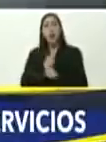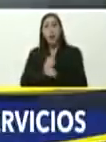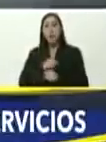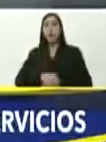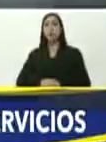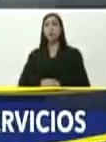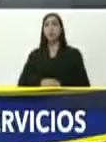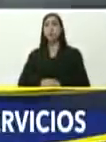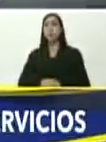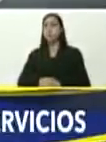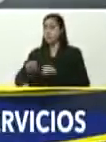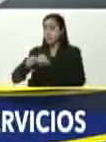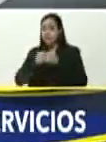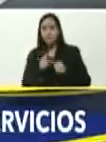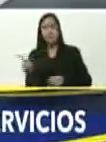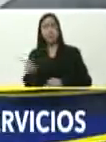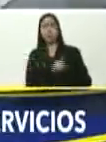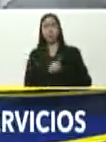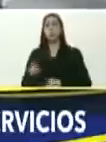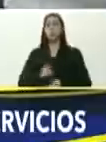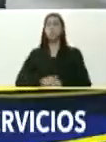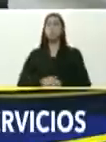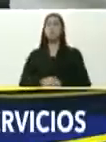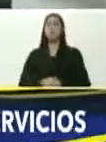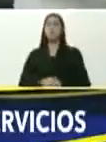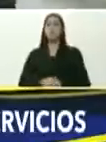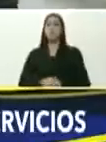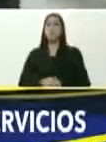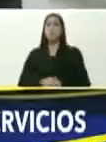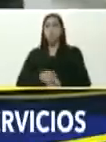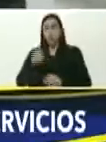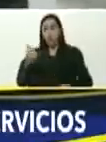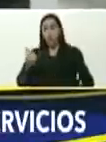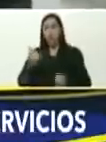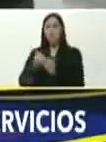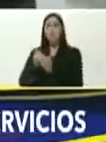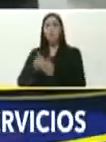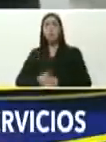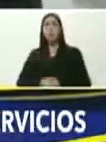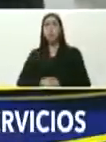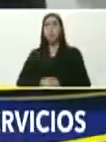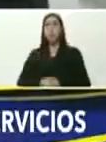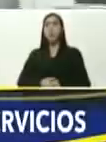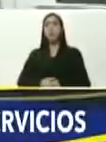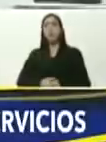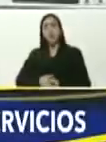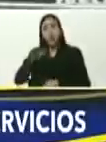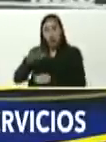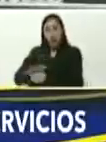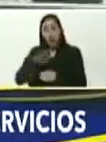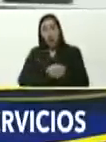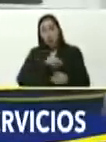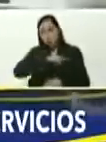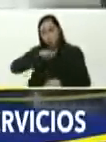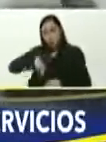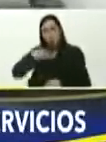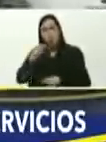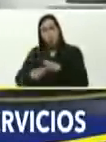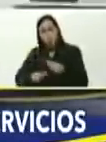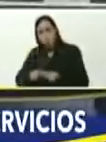ninguna mala, con esto, con este apoyo, que nos está dando, de estas nuevas compactadoras, podremos nosotros,